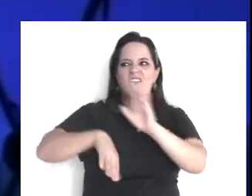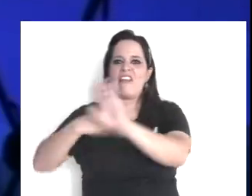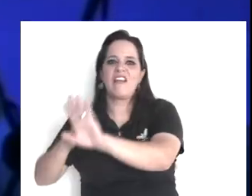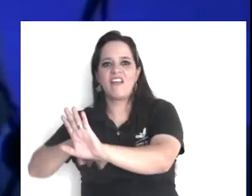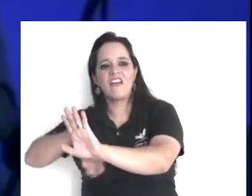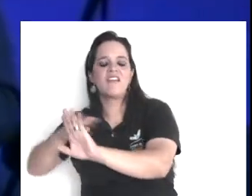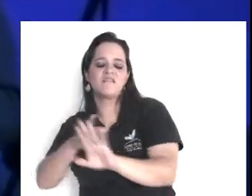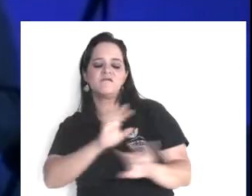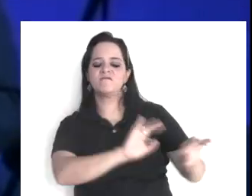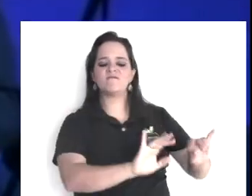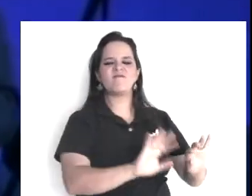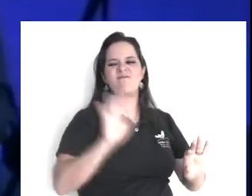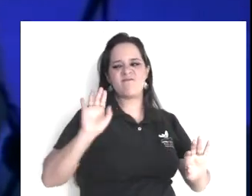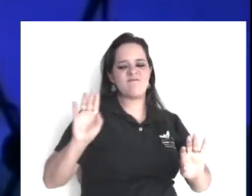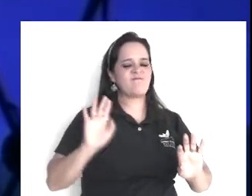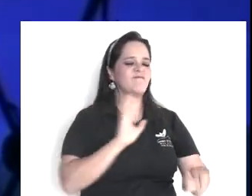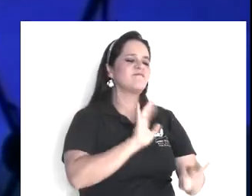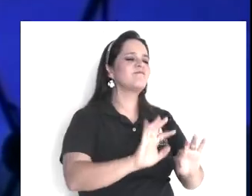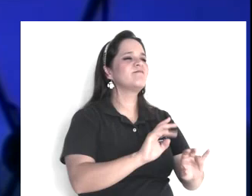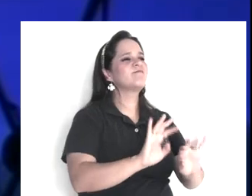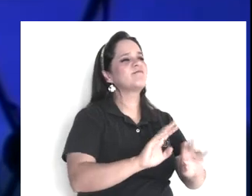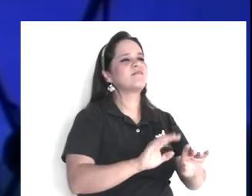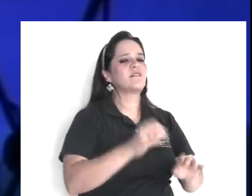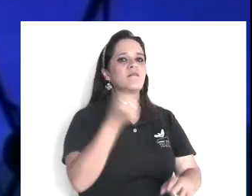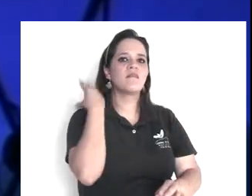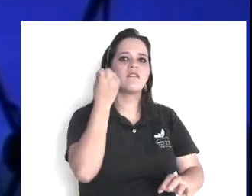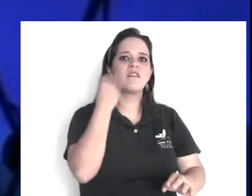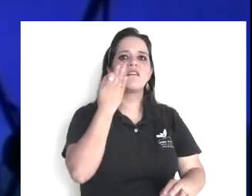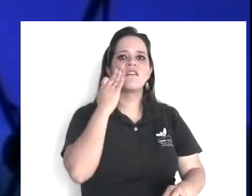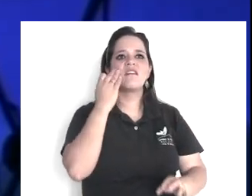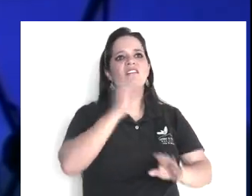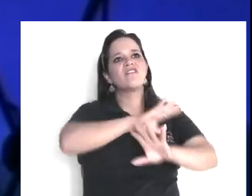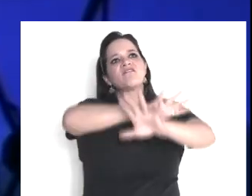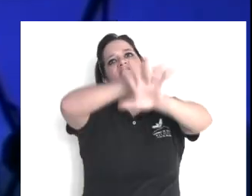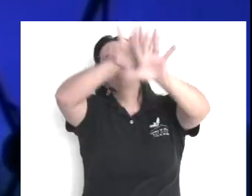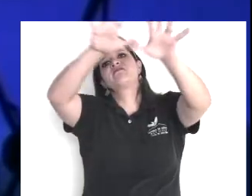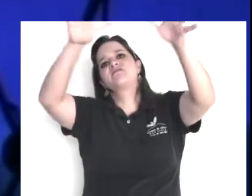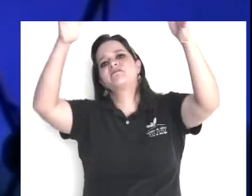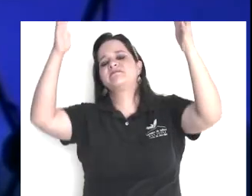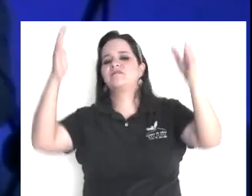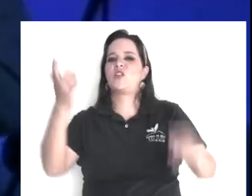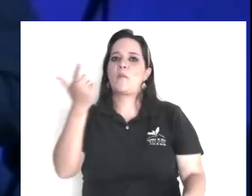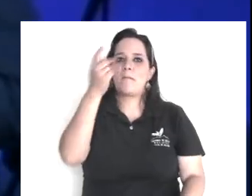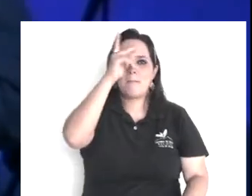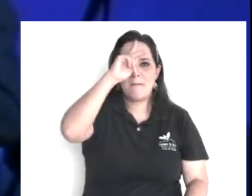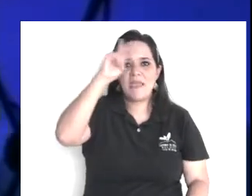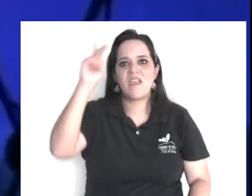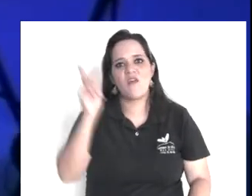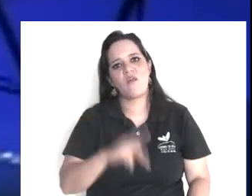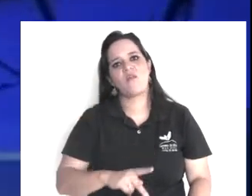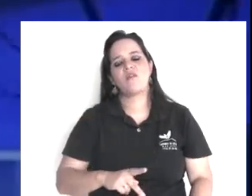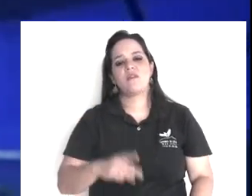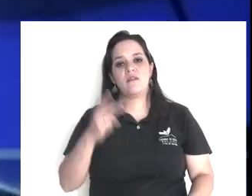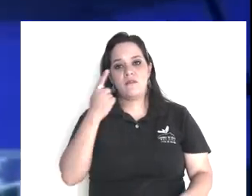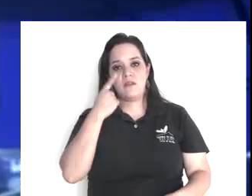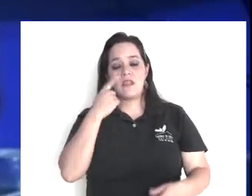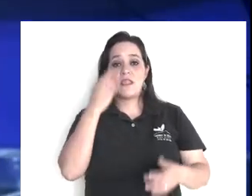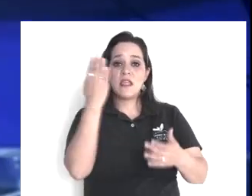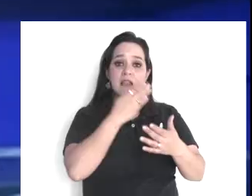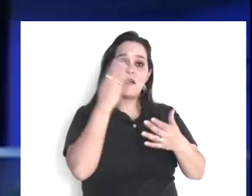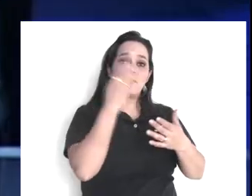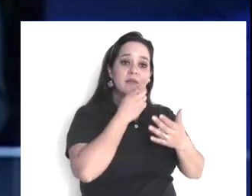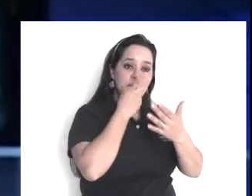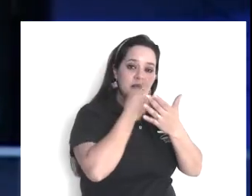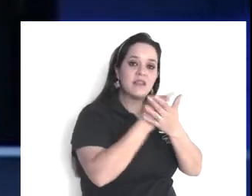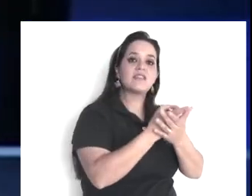Ahora, hay un episodio, en la vida de Jesús, vayan a Juan capítulo 7, versículo 45, donde, surge la